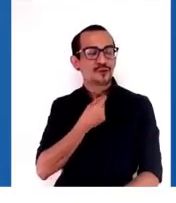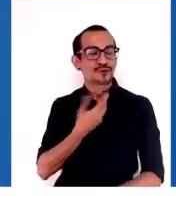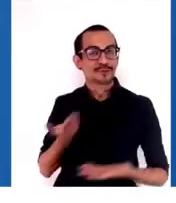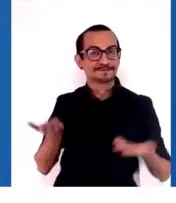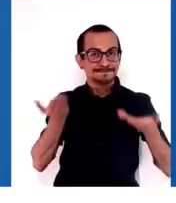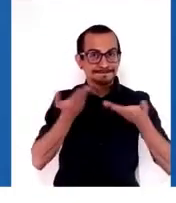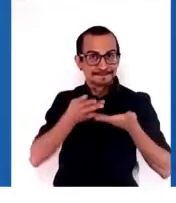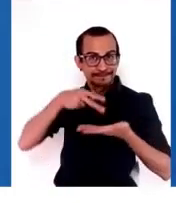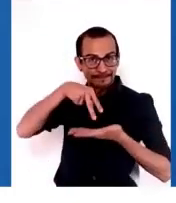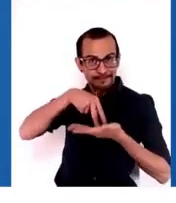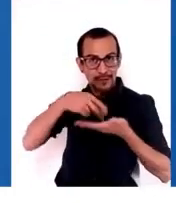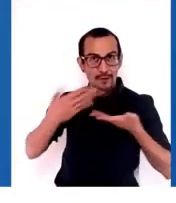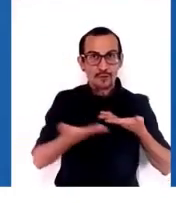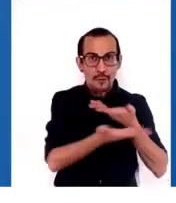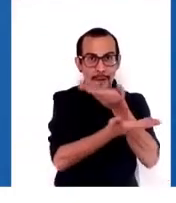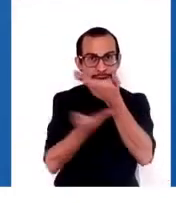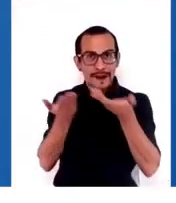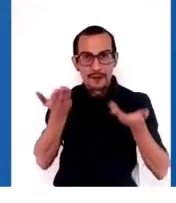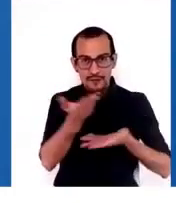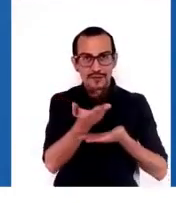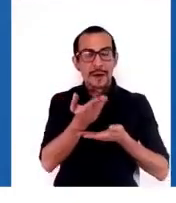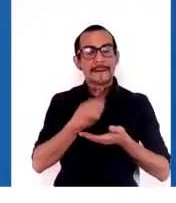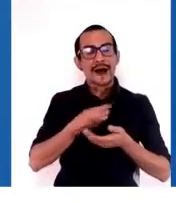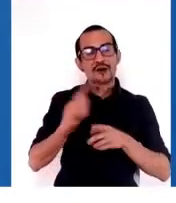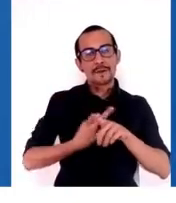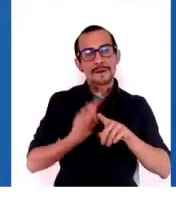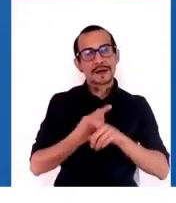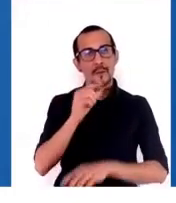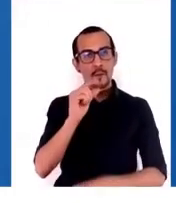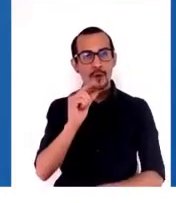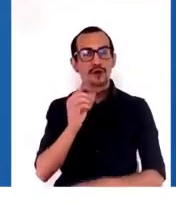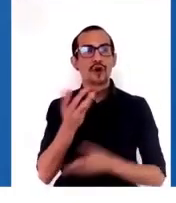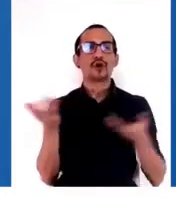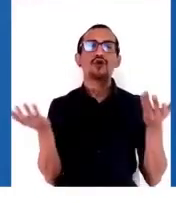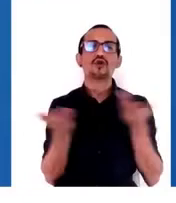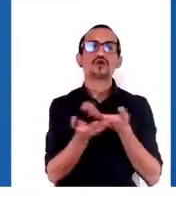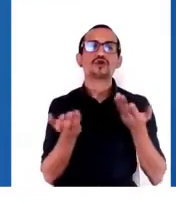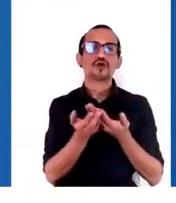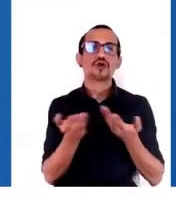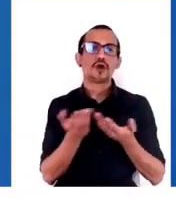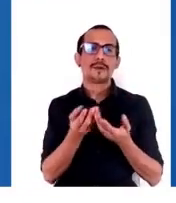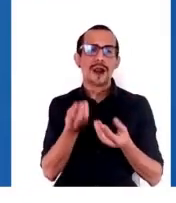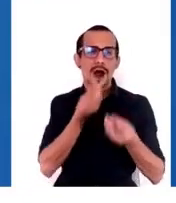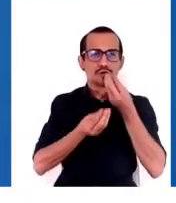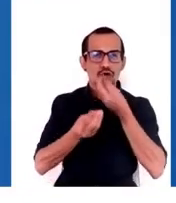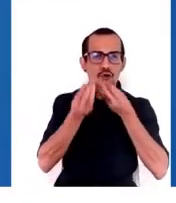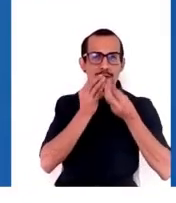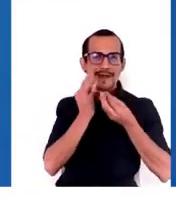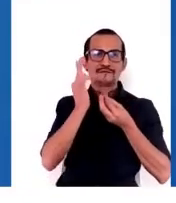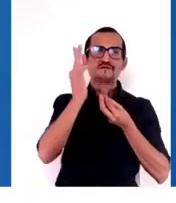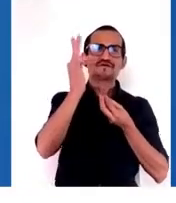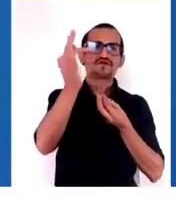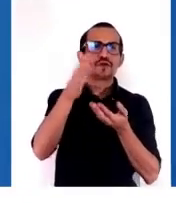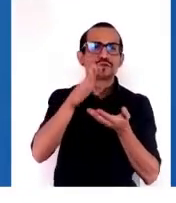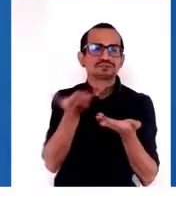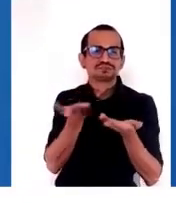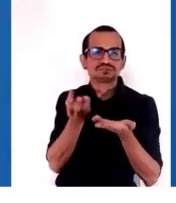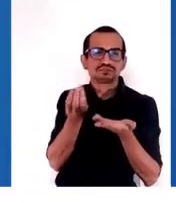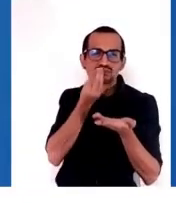vosotros hoy para hablar un poco de cómo será la alimentación en el futuro, cómo